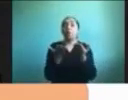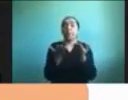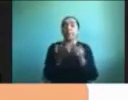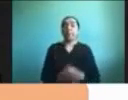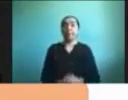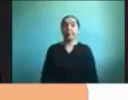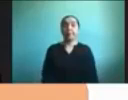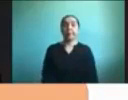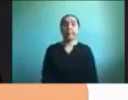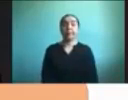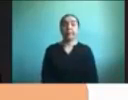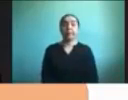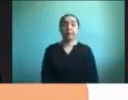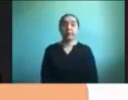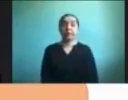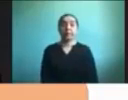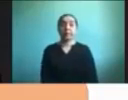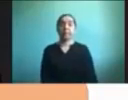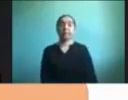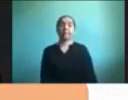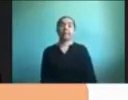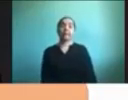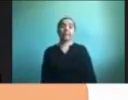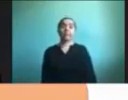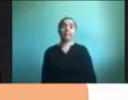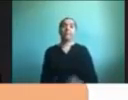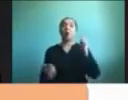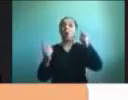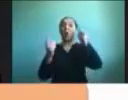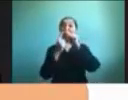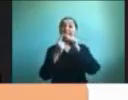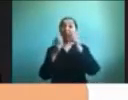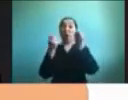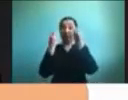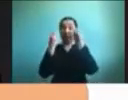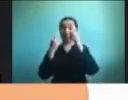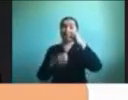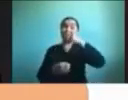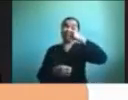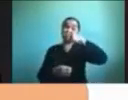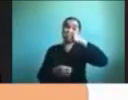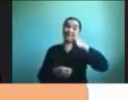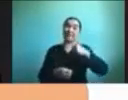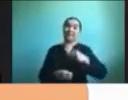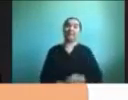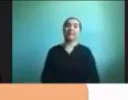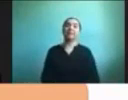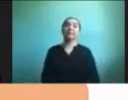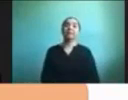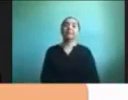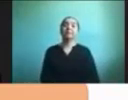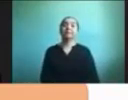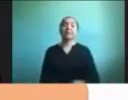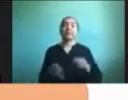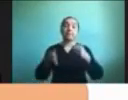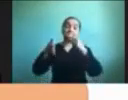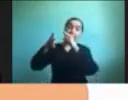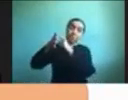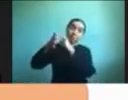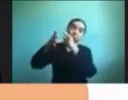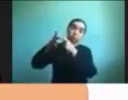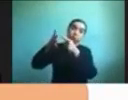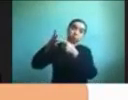la tarea de lavarse los dientes incluye muchos incluye algunos pasos el primero